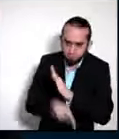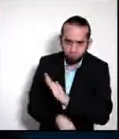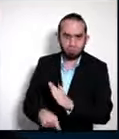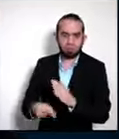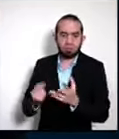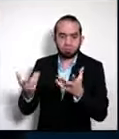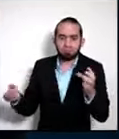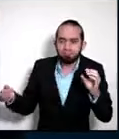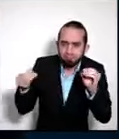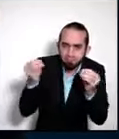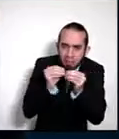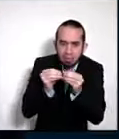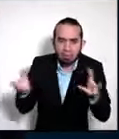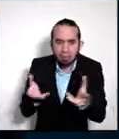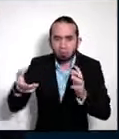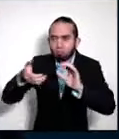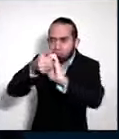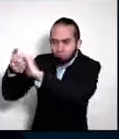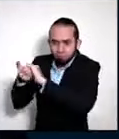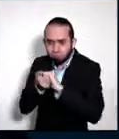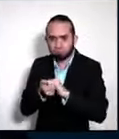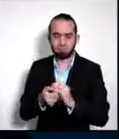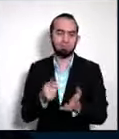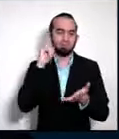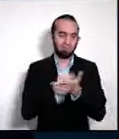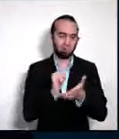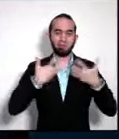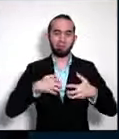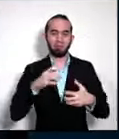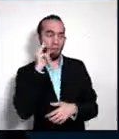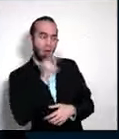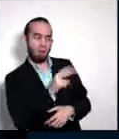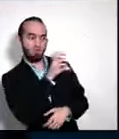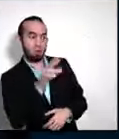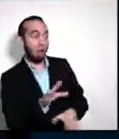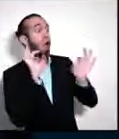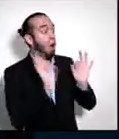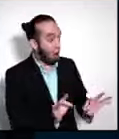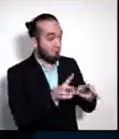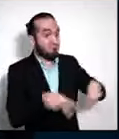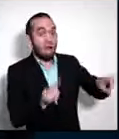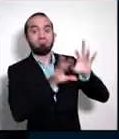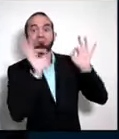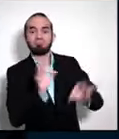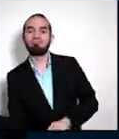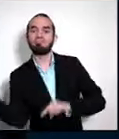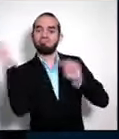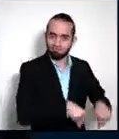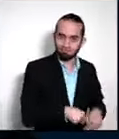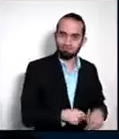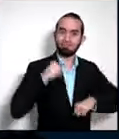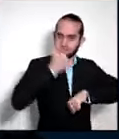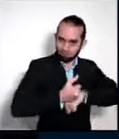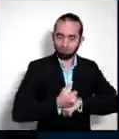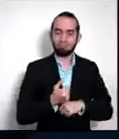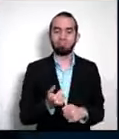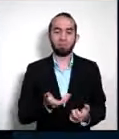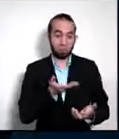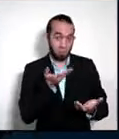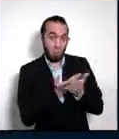generando más incentivos porque es por eso que las empresas eligen a Costa Rica por su valor por su propuesta país